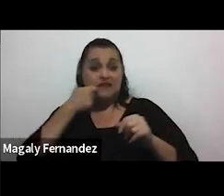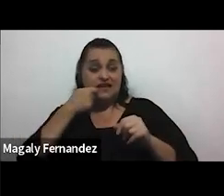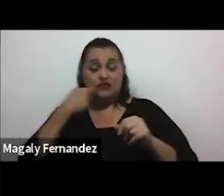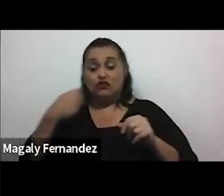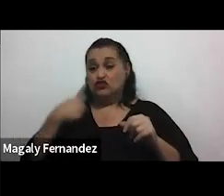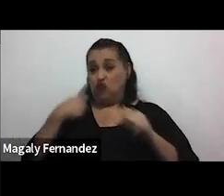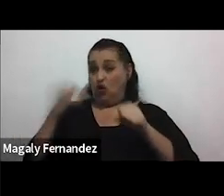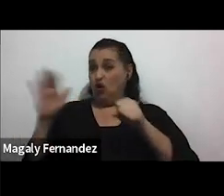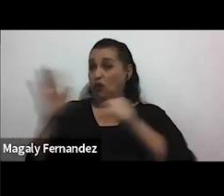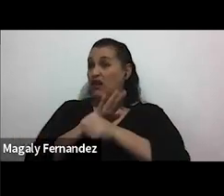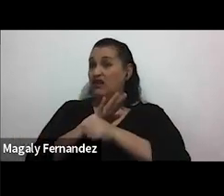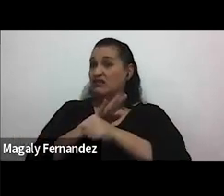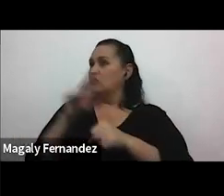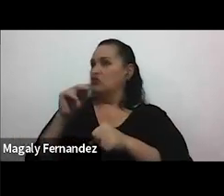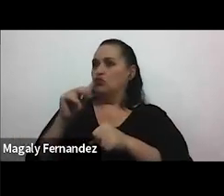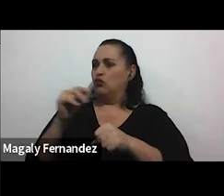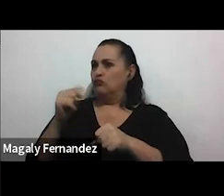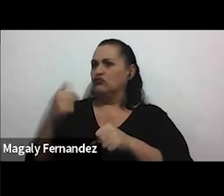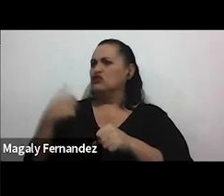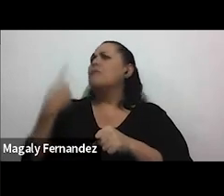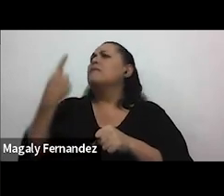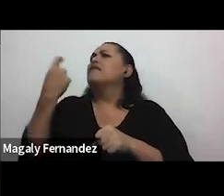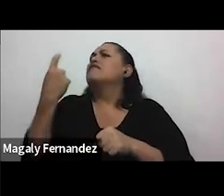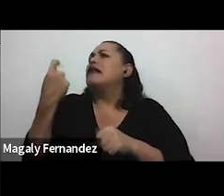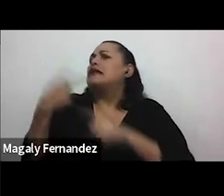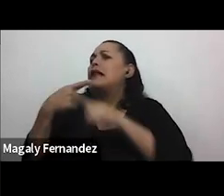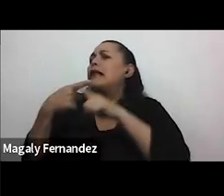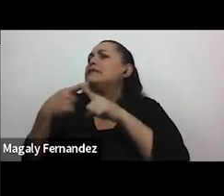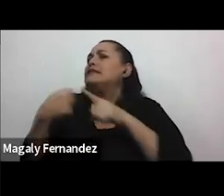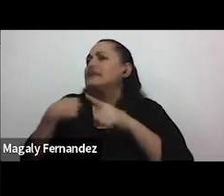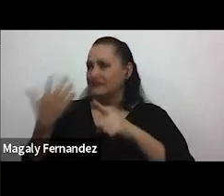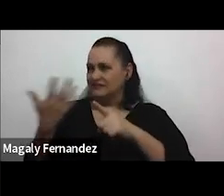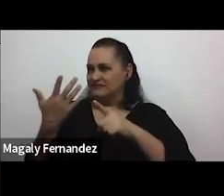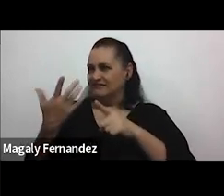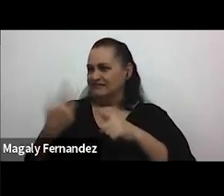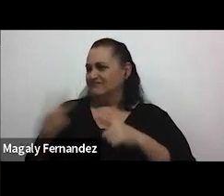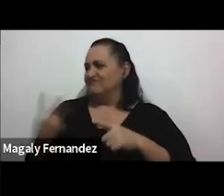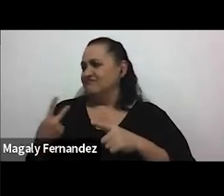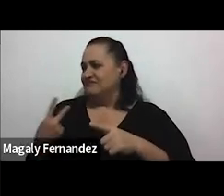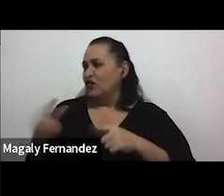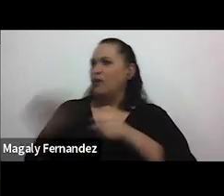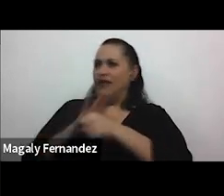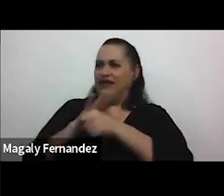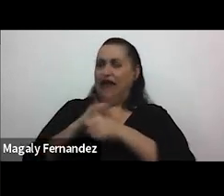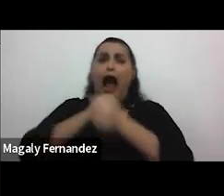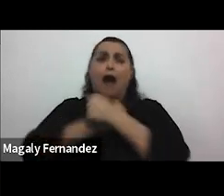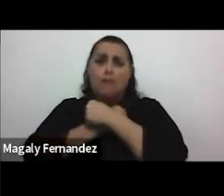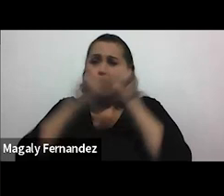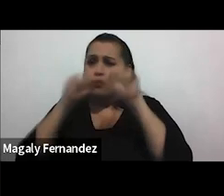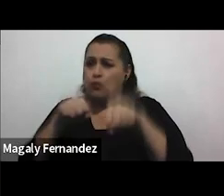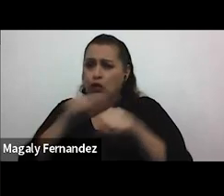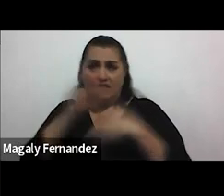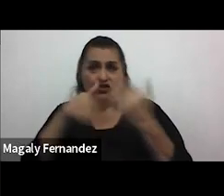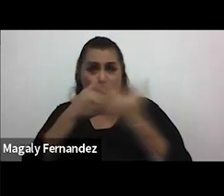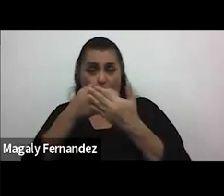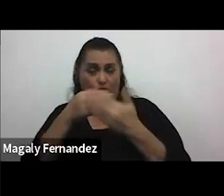completa no soy completo si no tengo a un otro o a una otra al lado el amor lo puede todo entonces desde esta